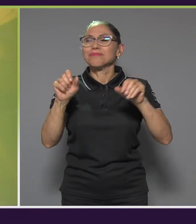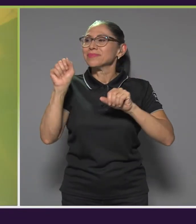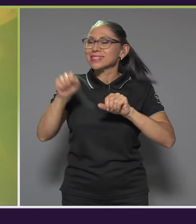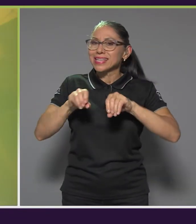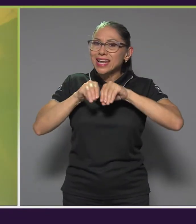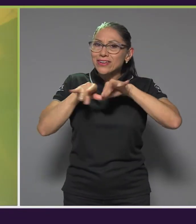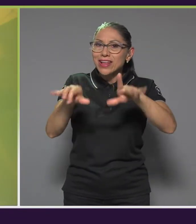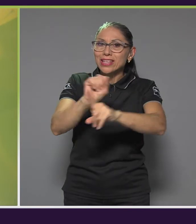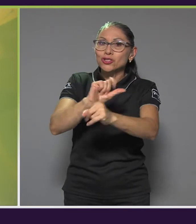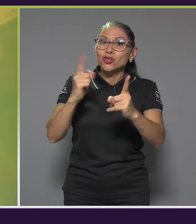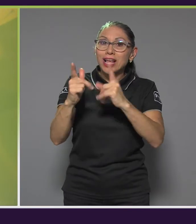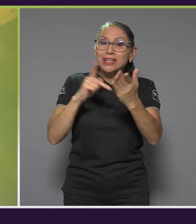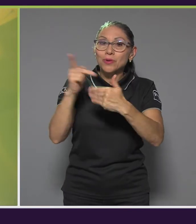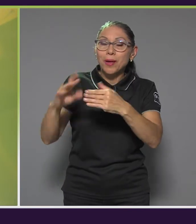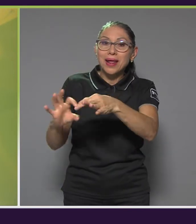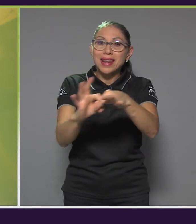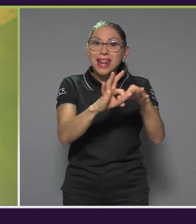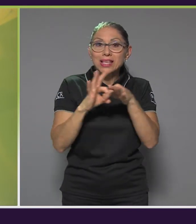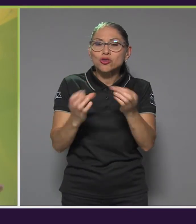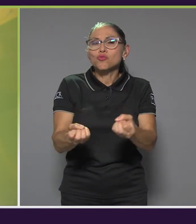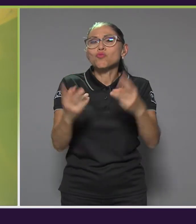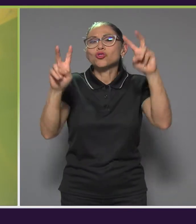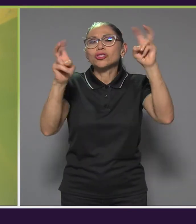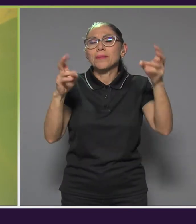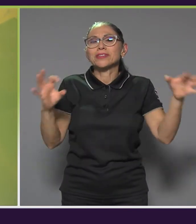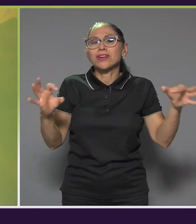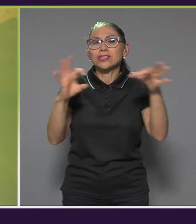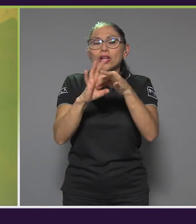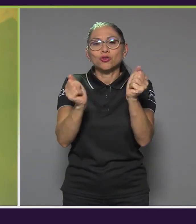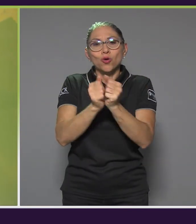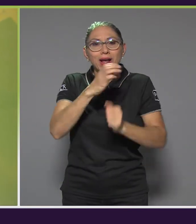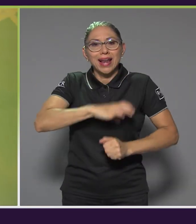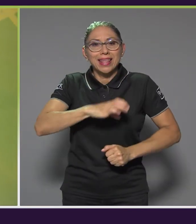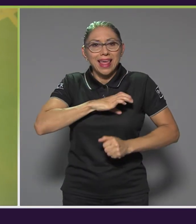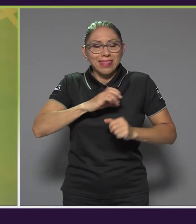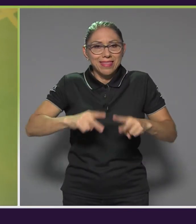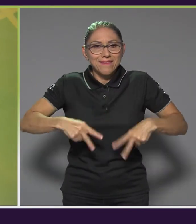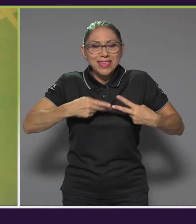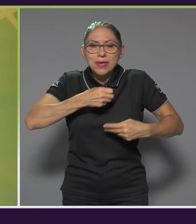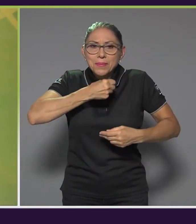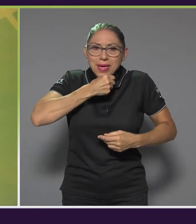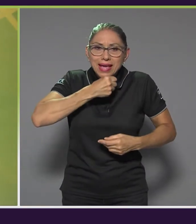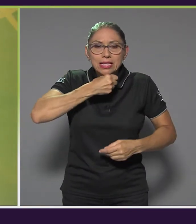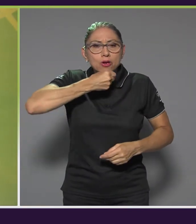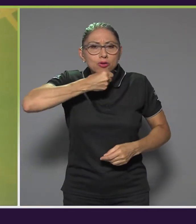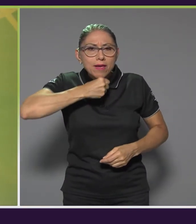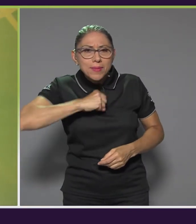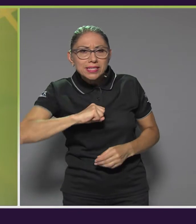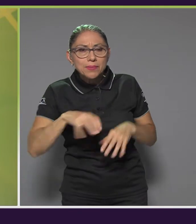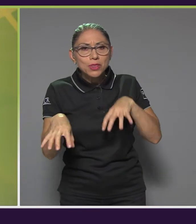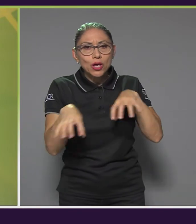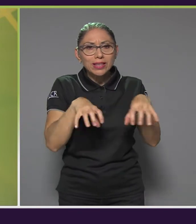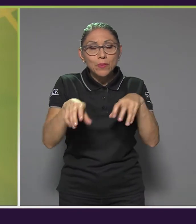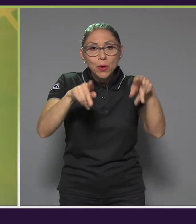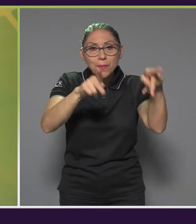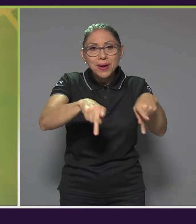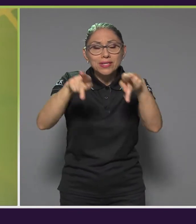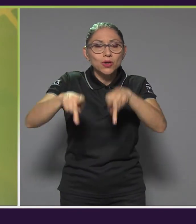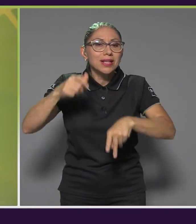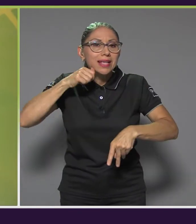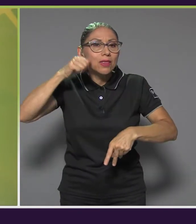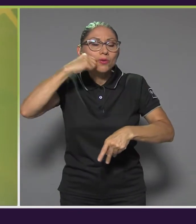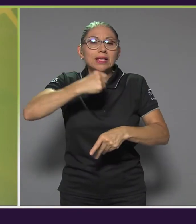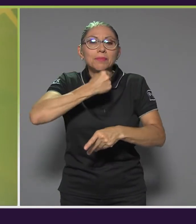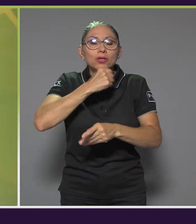encuentra muchos contenidos relacionados a la calidad de vida, en la vejez, al envejecimiento activo y a la inclusión de las personas adultas